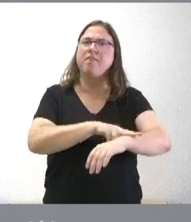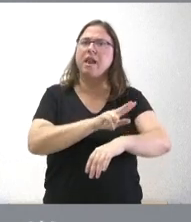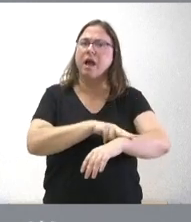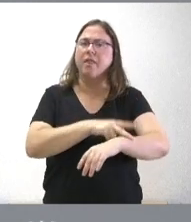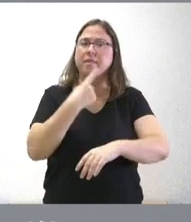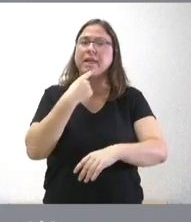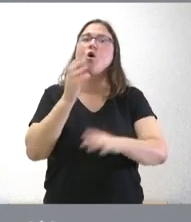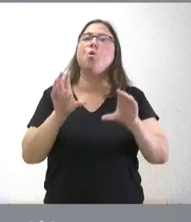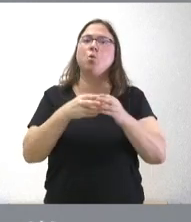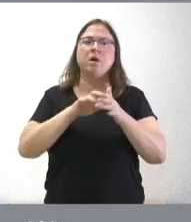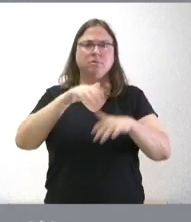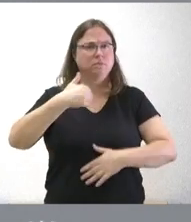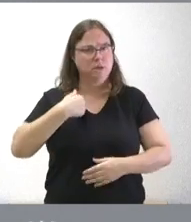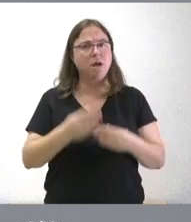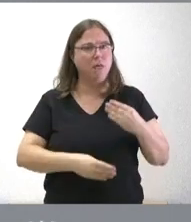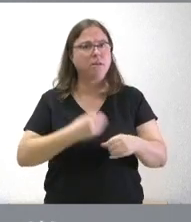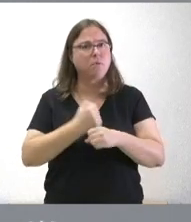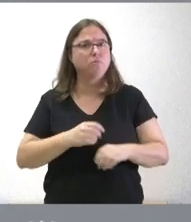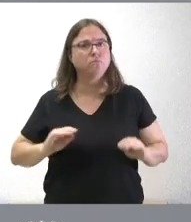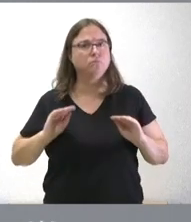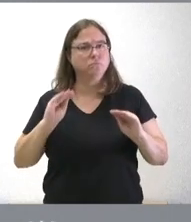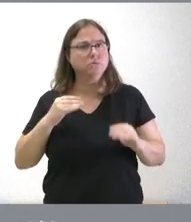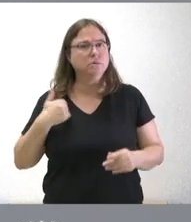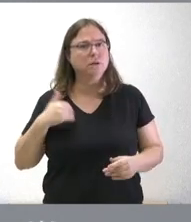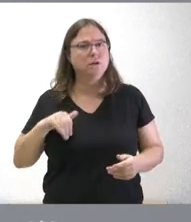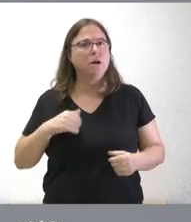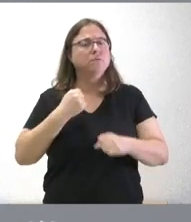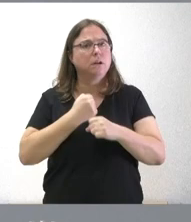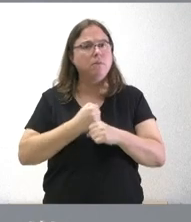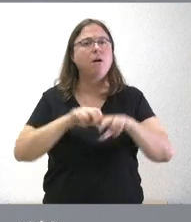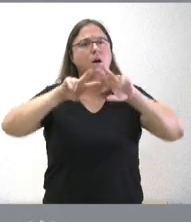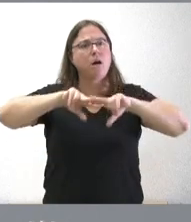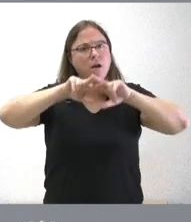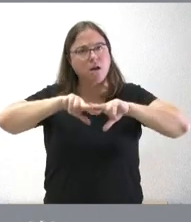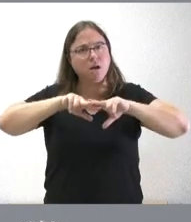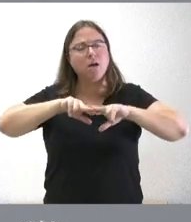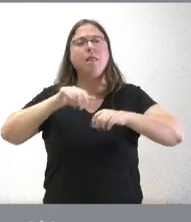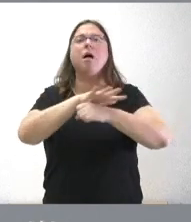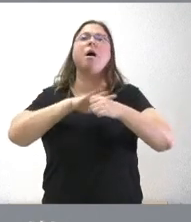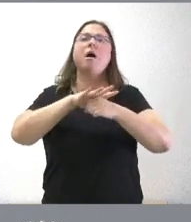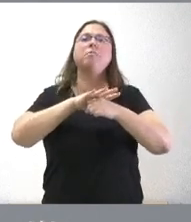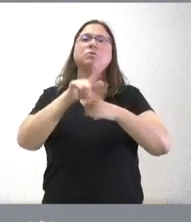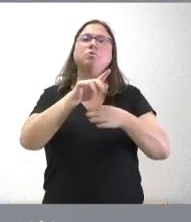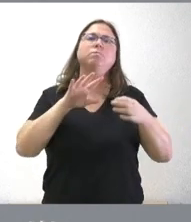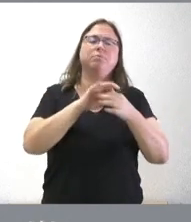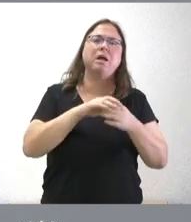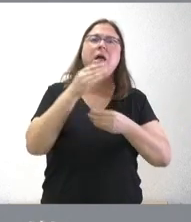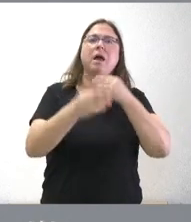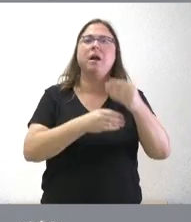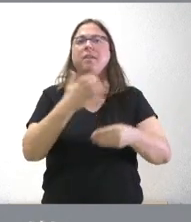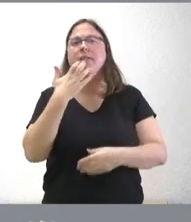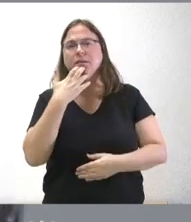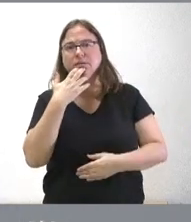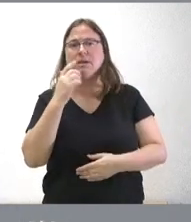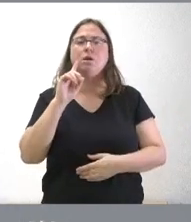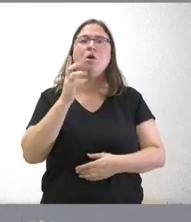que la Junta de Castilla y León también está haciendo los trabajos los análisis en el ámbito de lo que le corresponde ¿qué haremos cuando esto